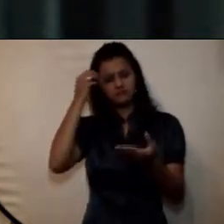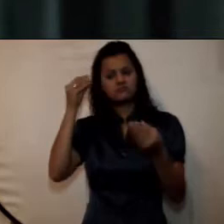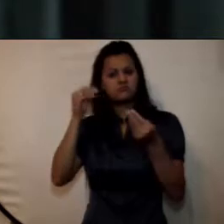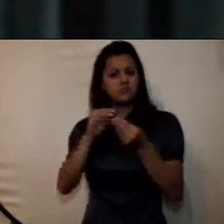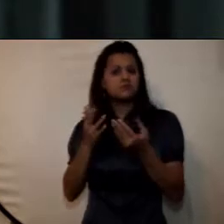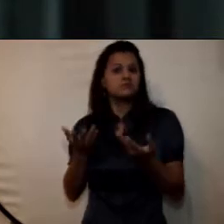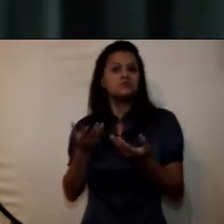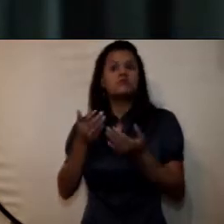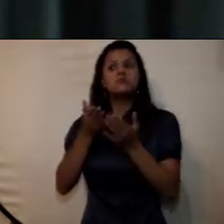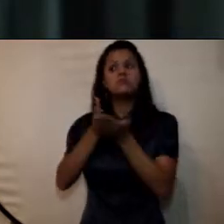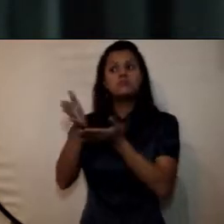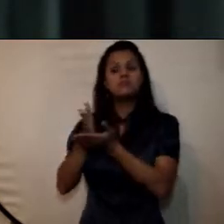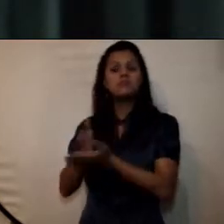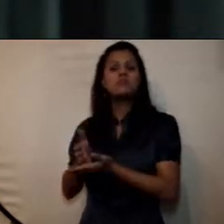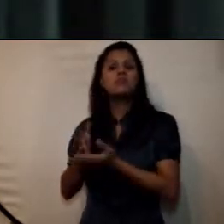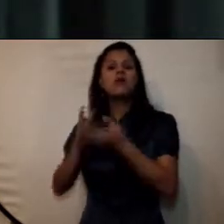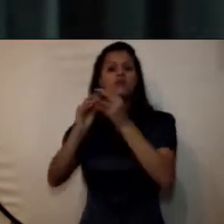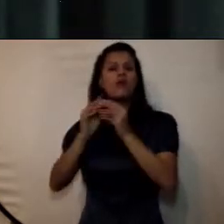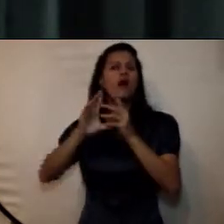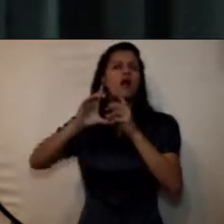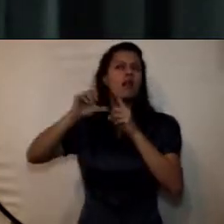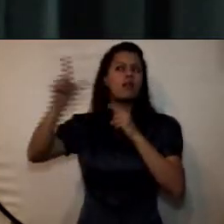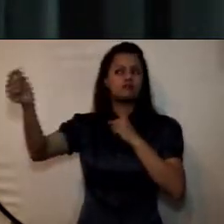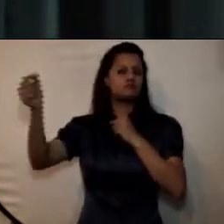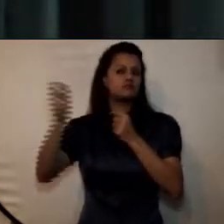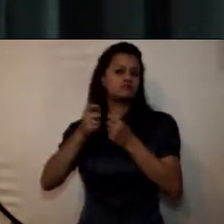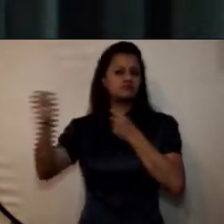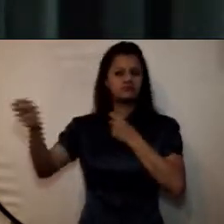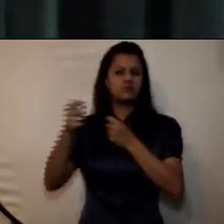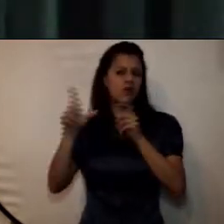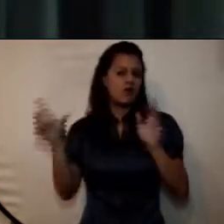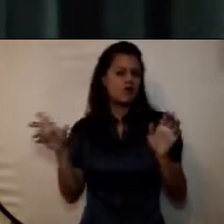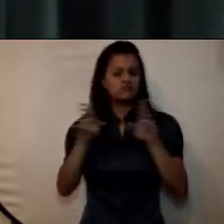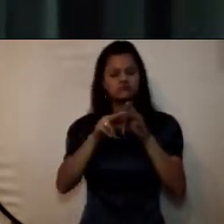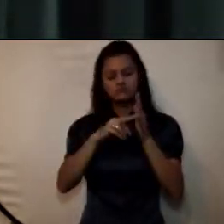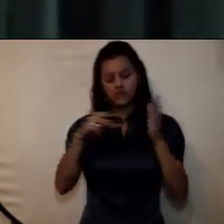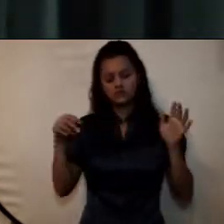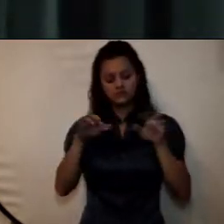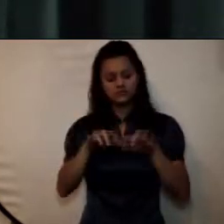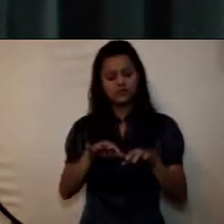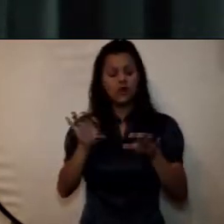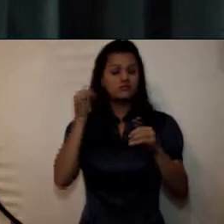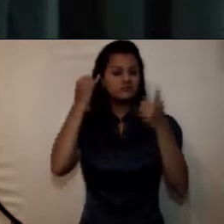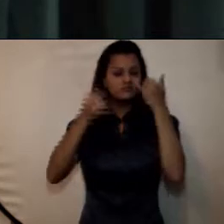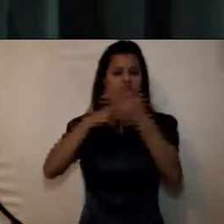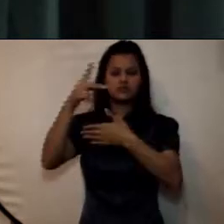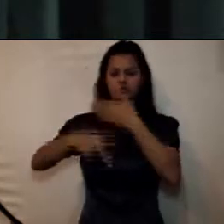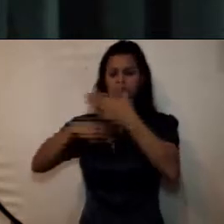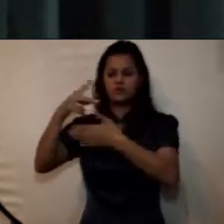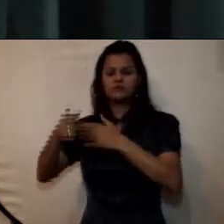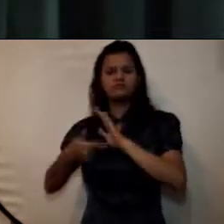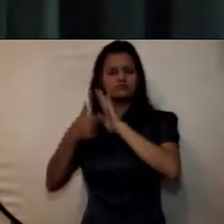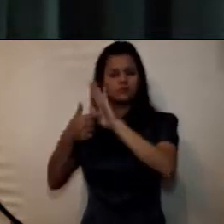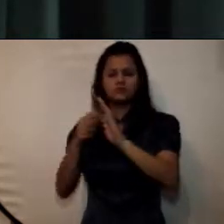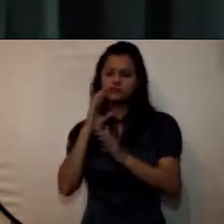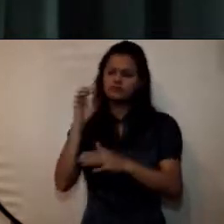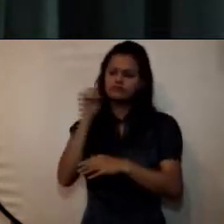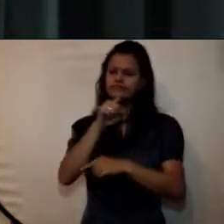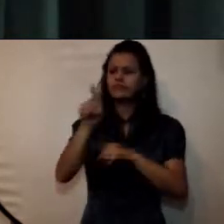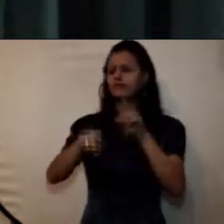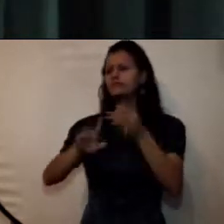a distancia la puesta en marcha de proyectos que mejoren el entorno e identifiquen las necesidades de poblaciones menos